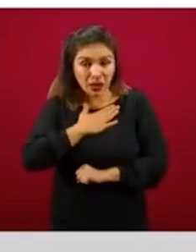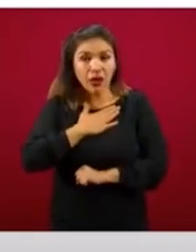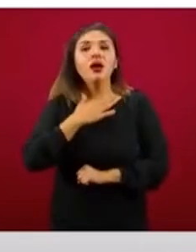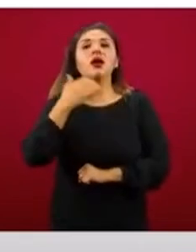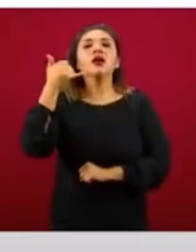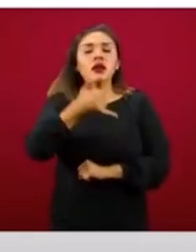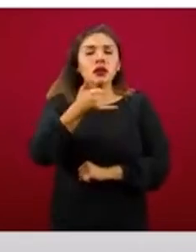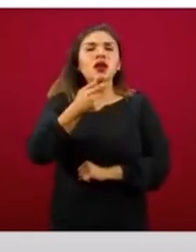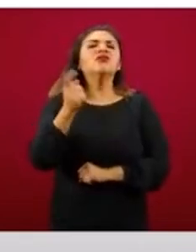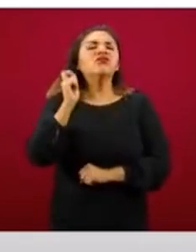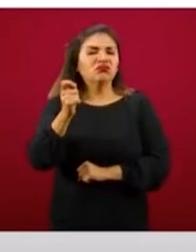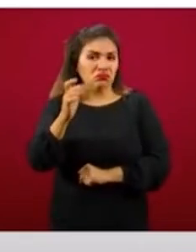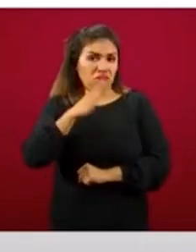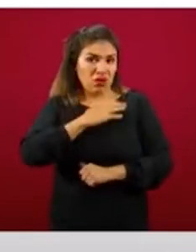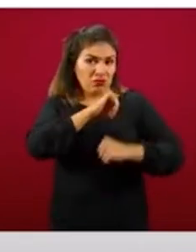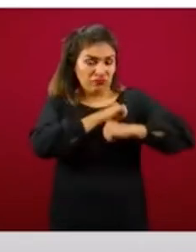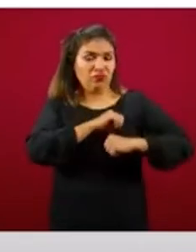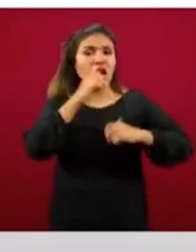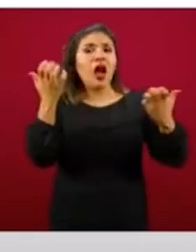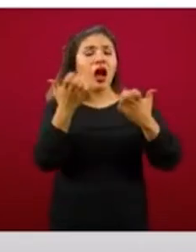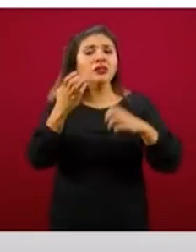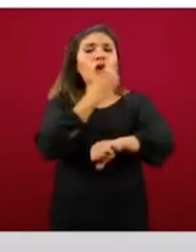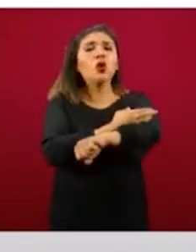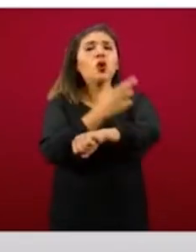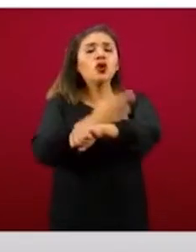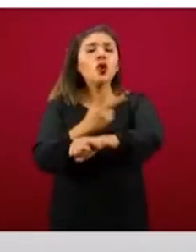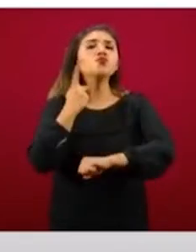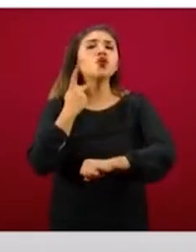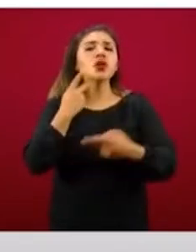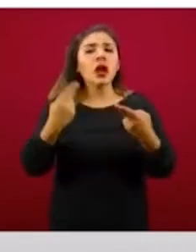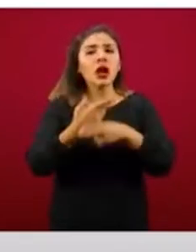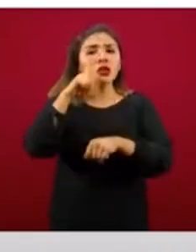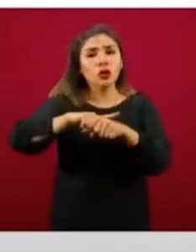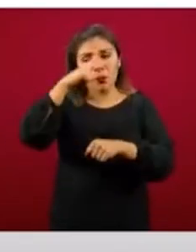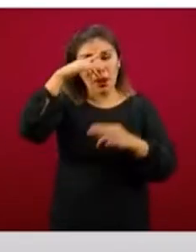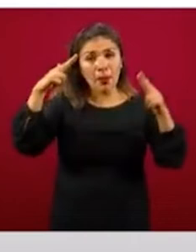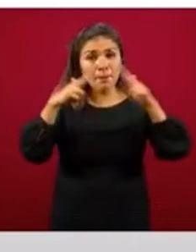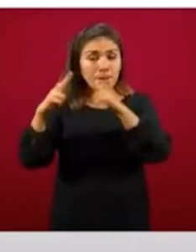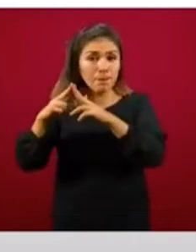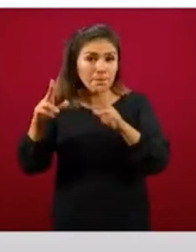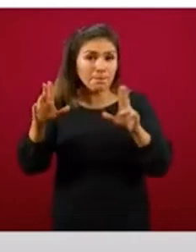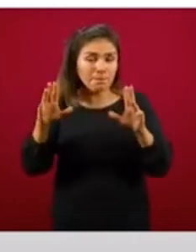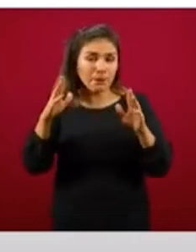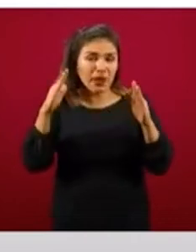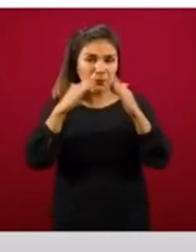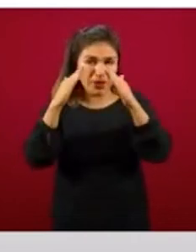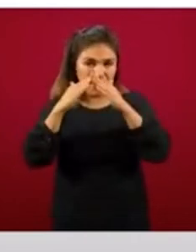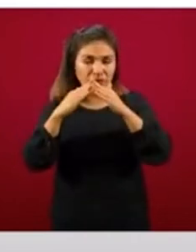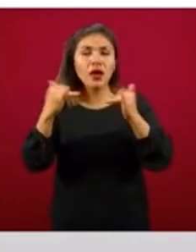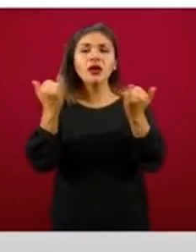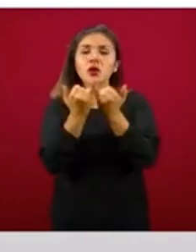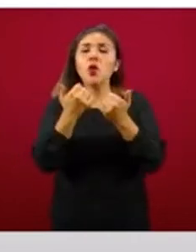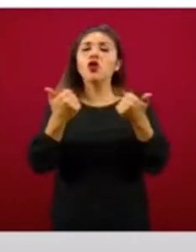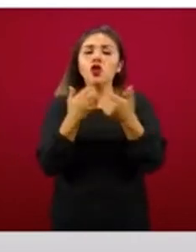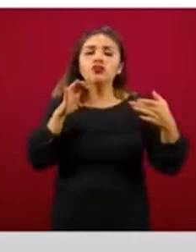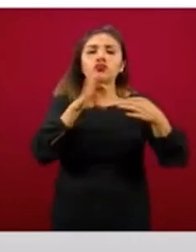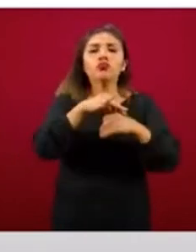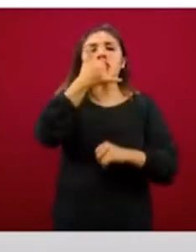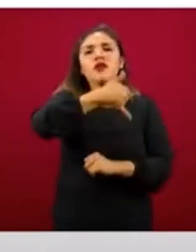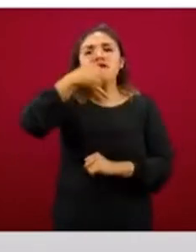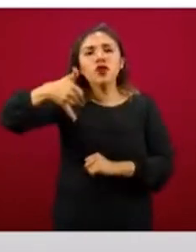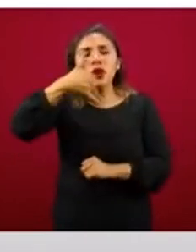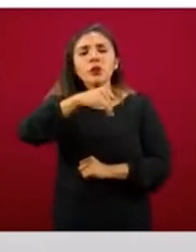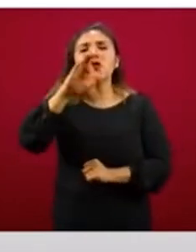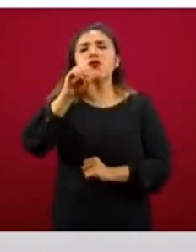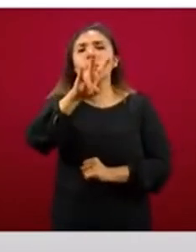que una de sus facultades es llevar a cabo la coordinación de la Política Nacional de Vivienda con las instituciones como Infonavir, Foviste y